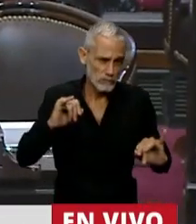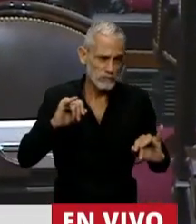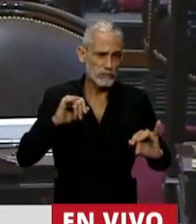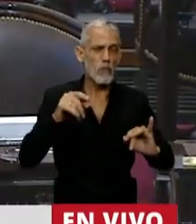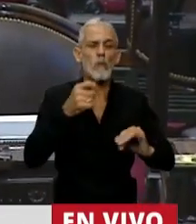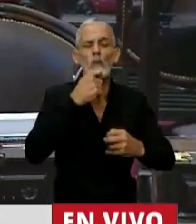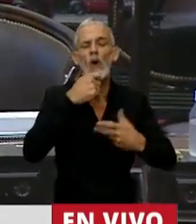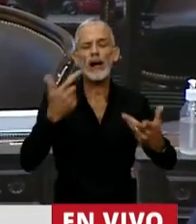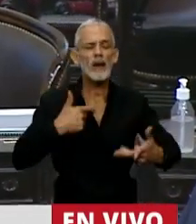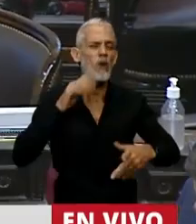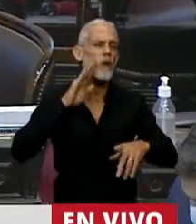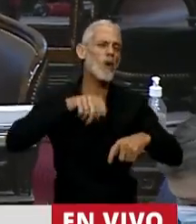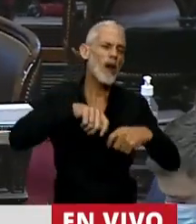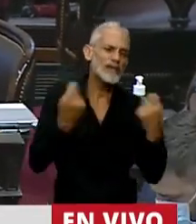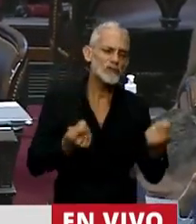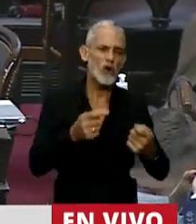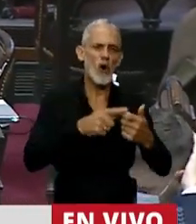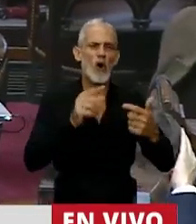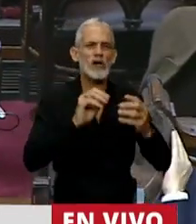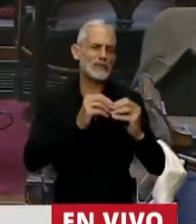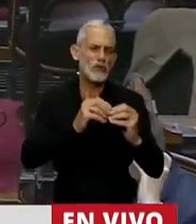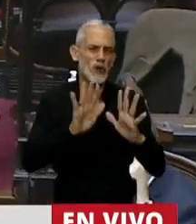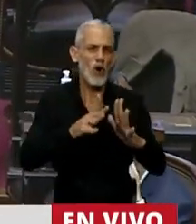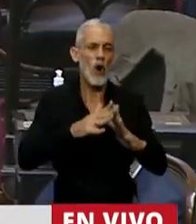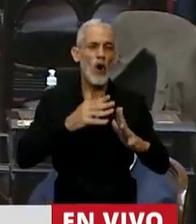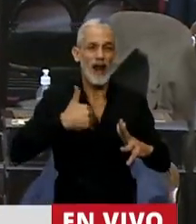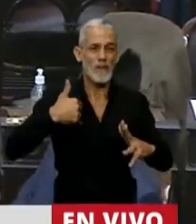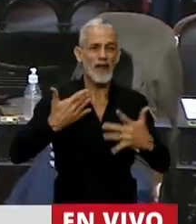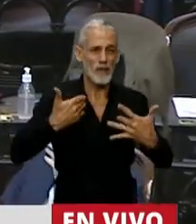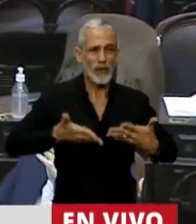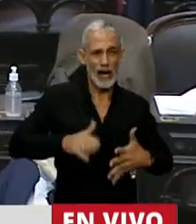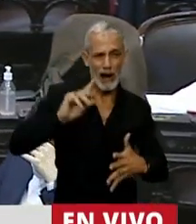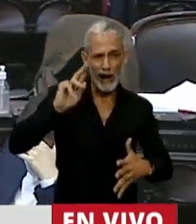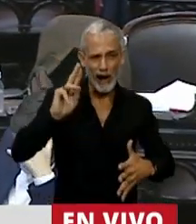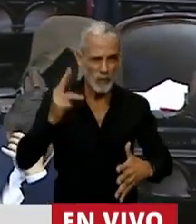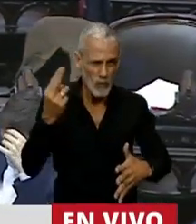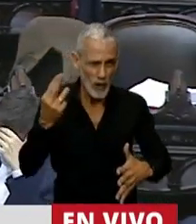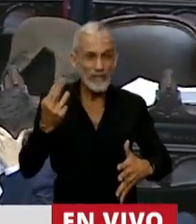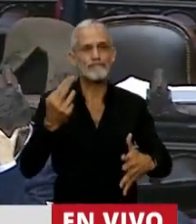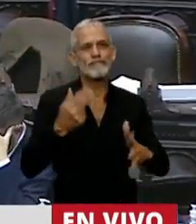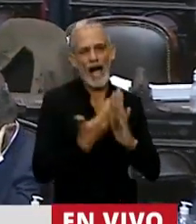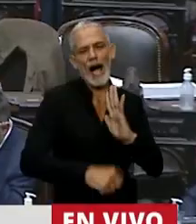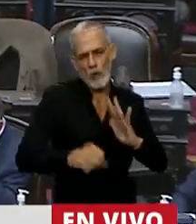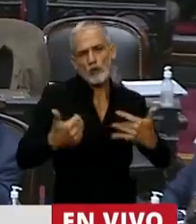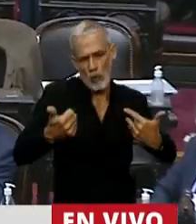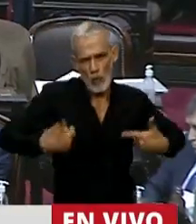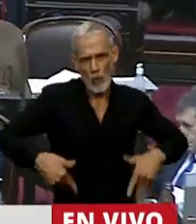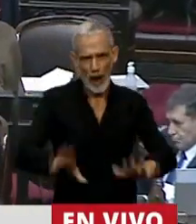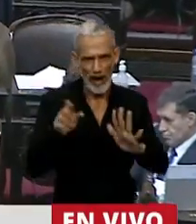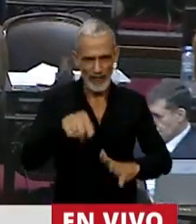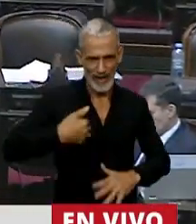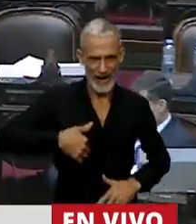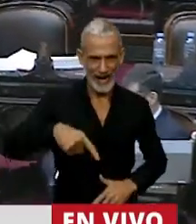casos de violación o donde exista riesgo de vida para la mujer, el aborto está permitido en la Argentina